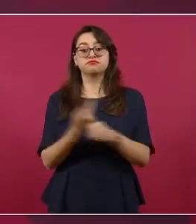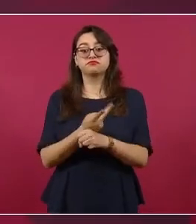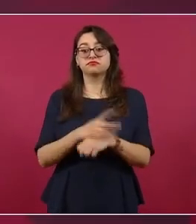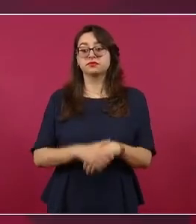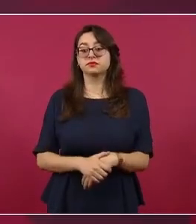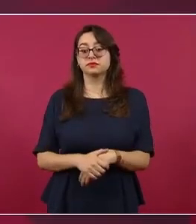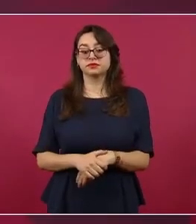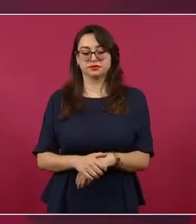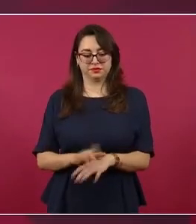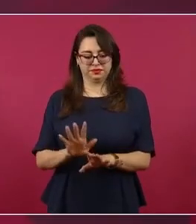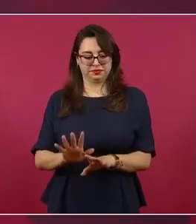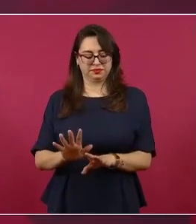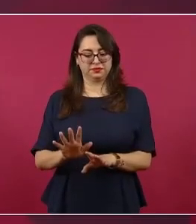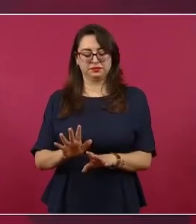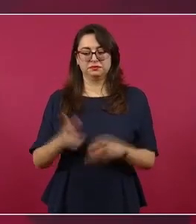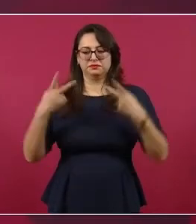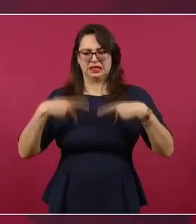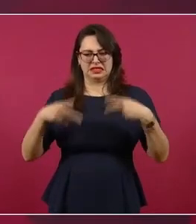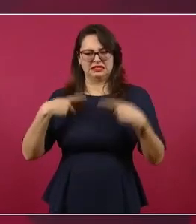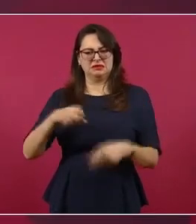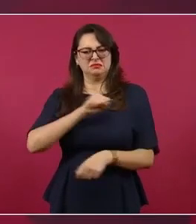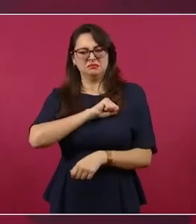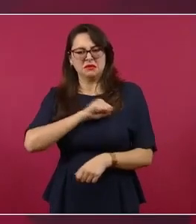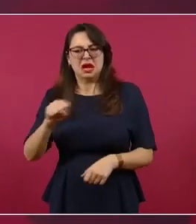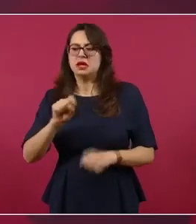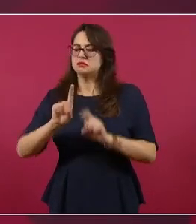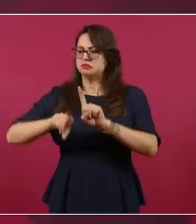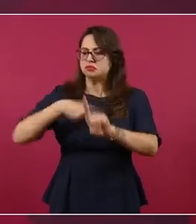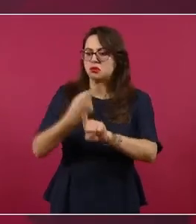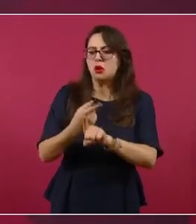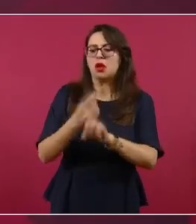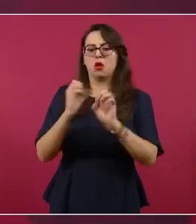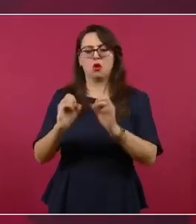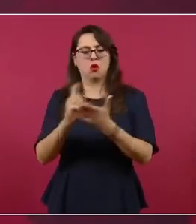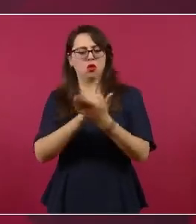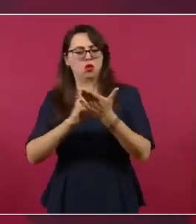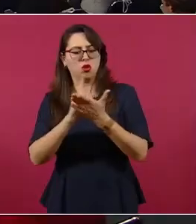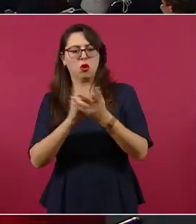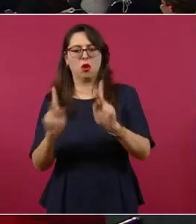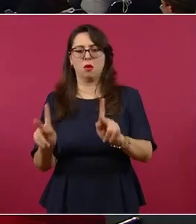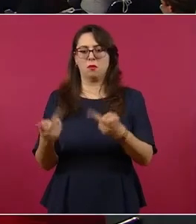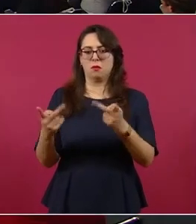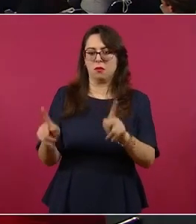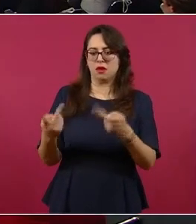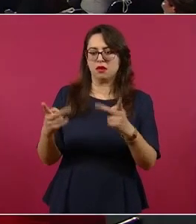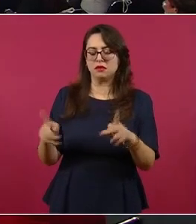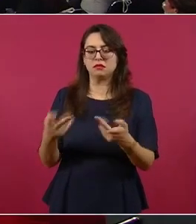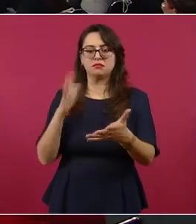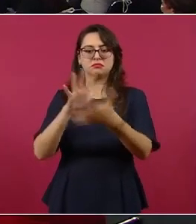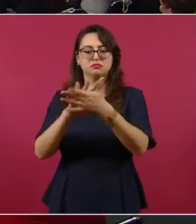narcotraficante, dice el gobierno.